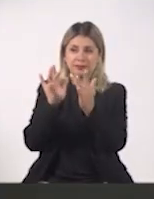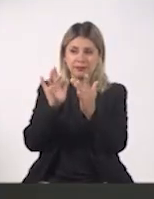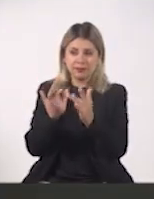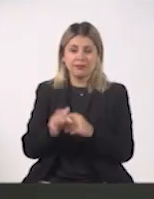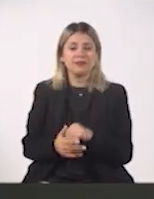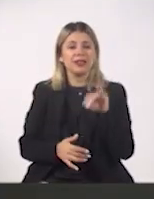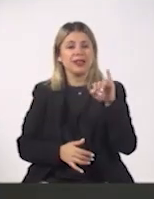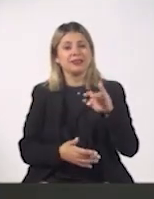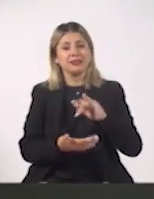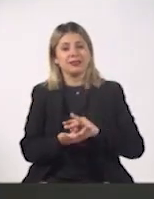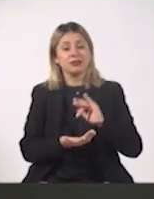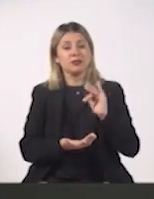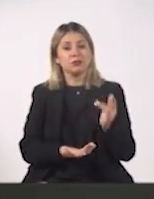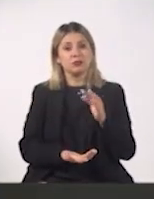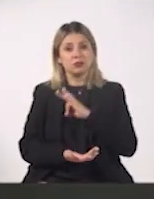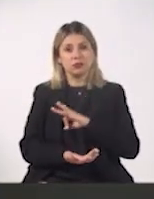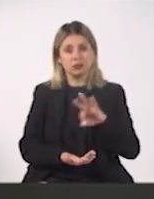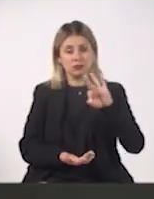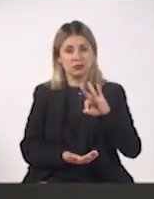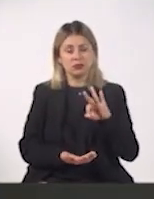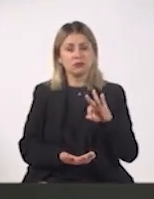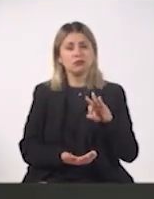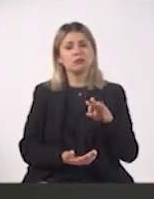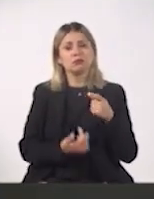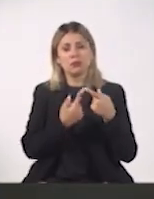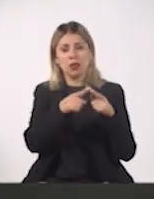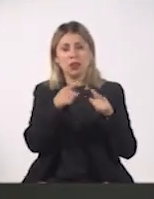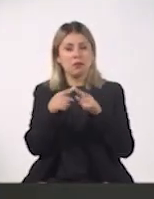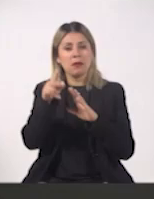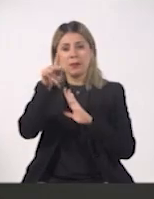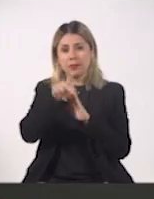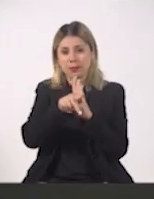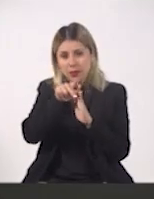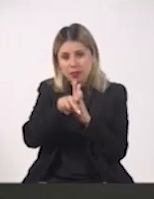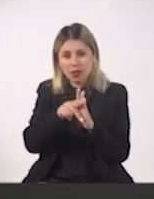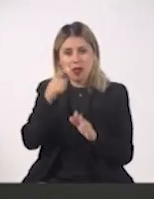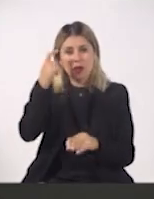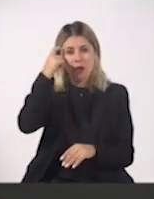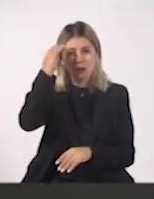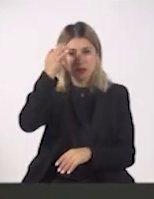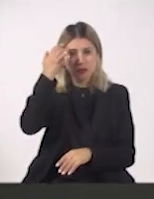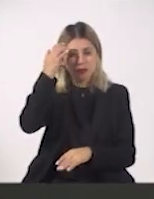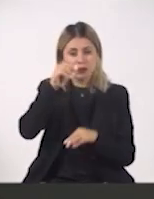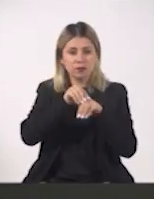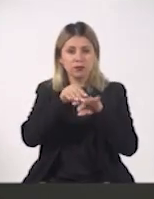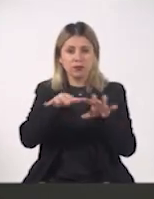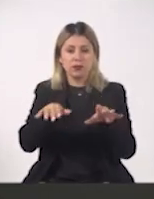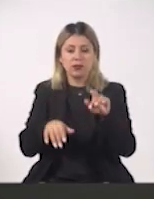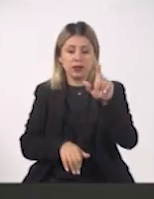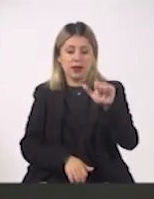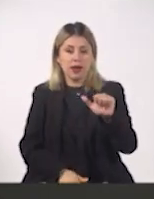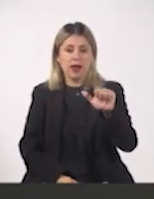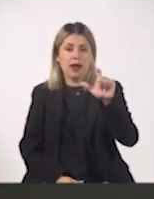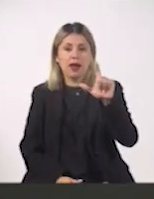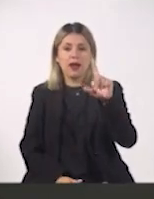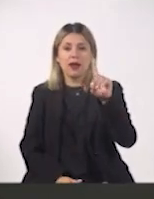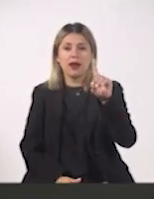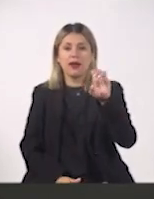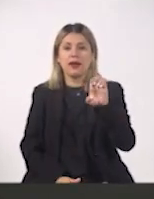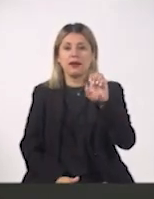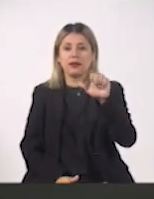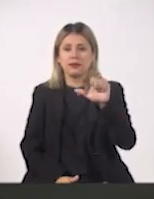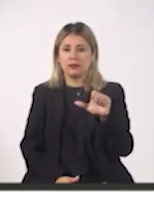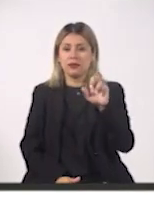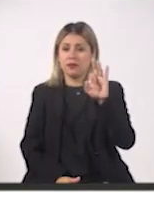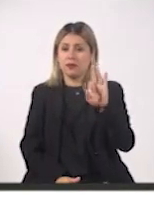estimado David. Pues mira, donde pueden encontrar muchos contenidos, mucho análisis, información, es en Aldea Financiera. Ahí les